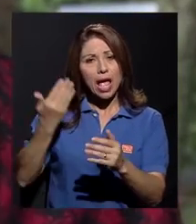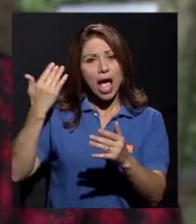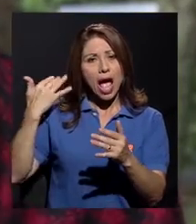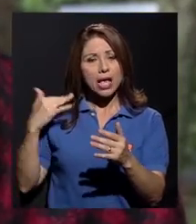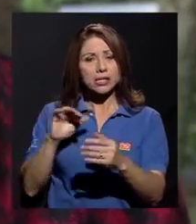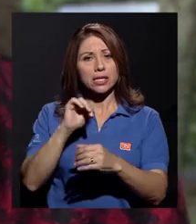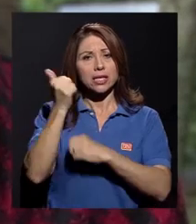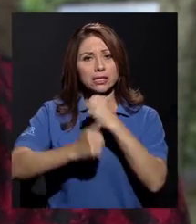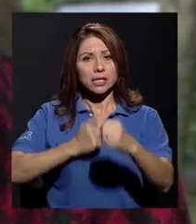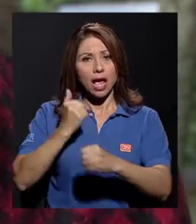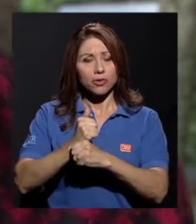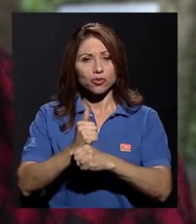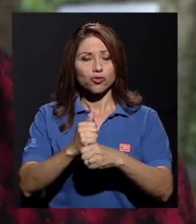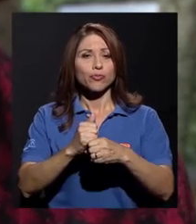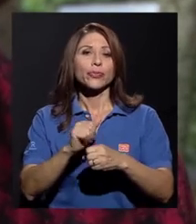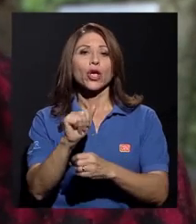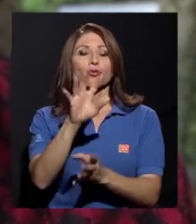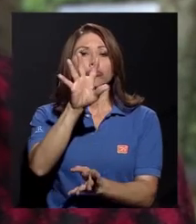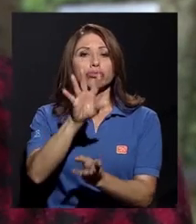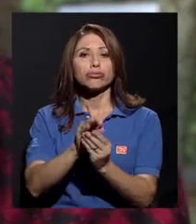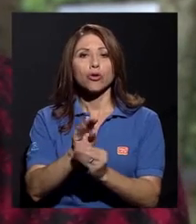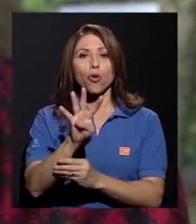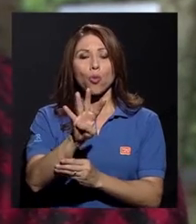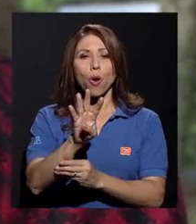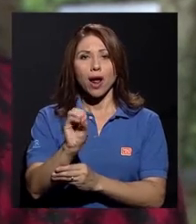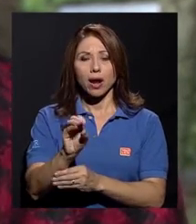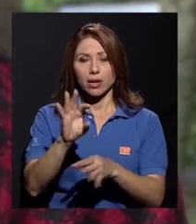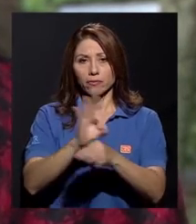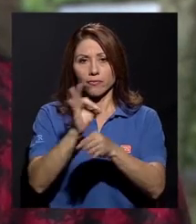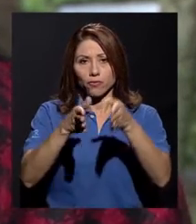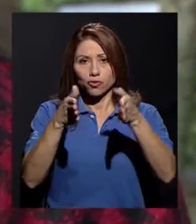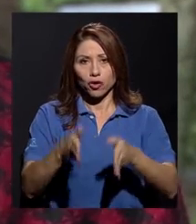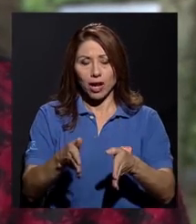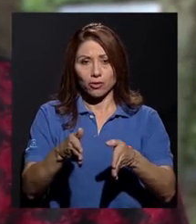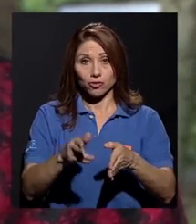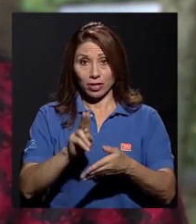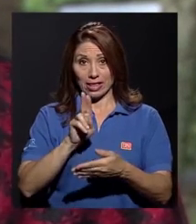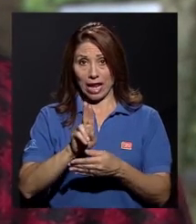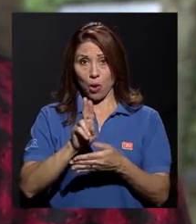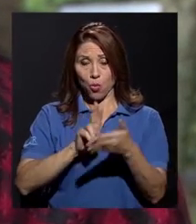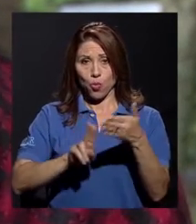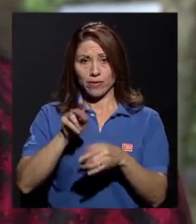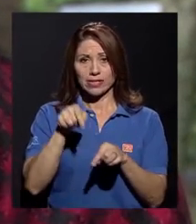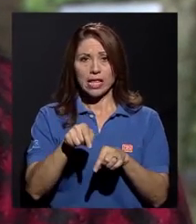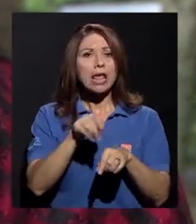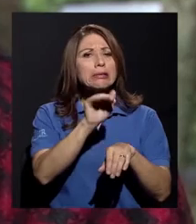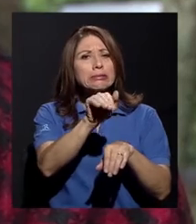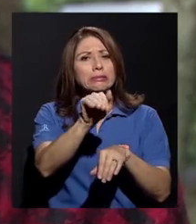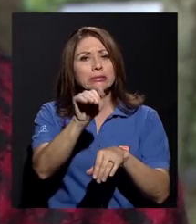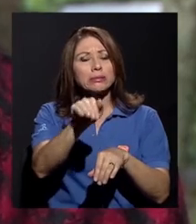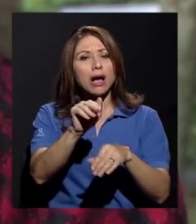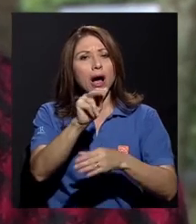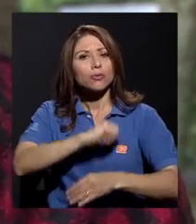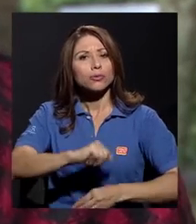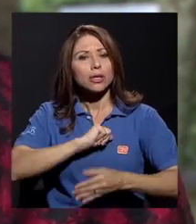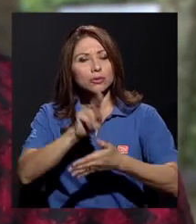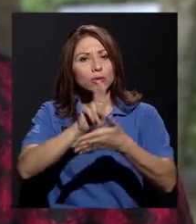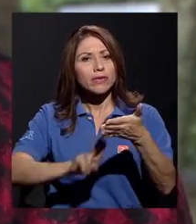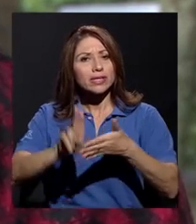una solicitud que hicieron 40 funcionarios de aquí a la U a las autoridades universitarias para ver si se les podía facilitar